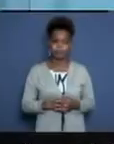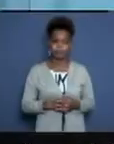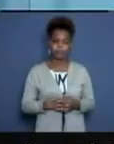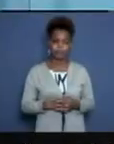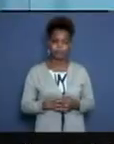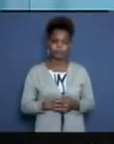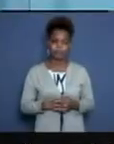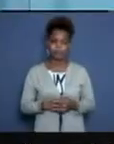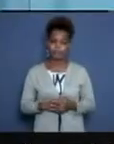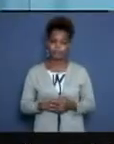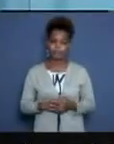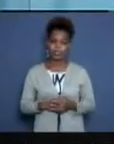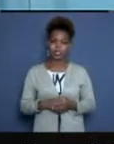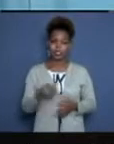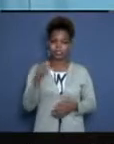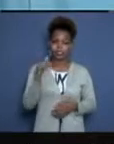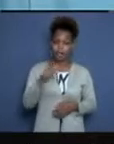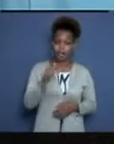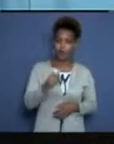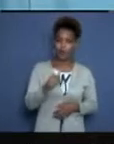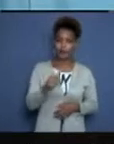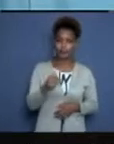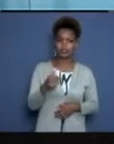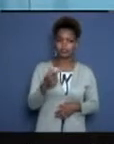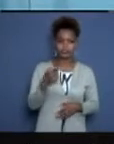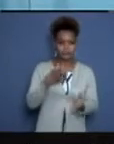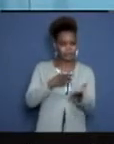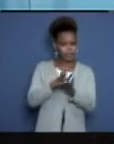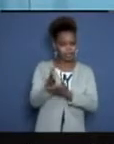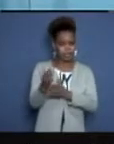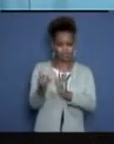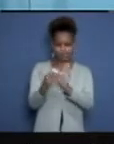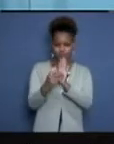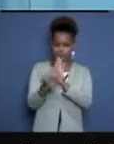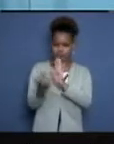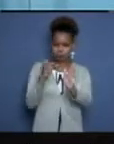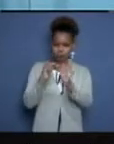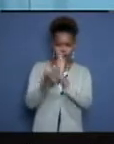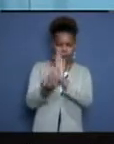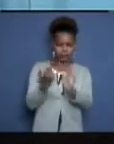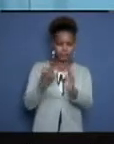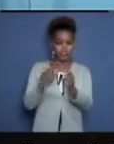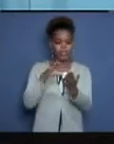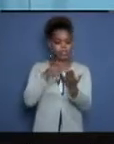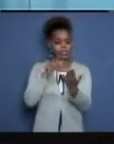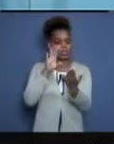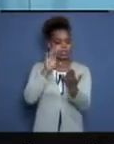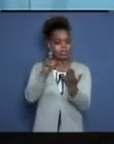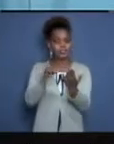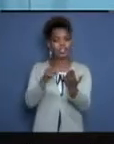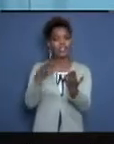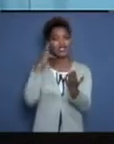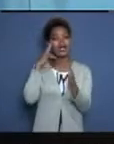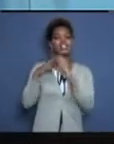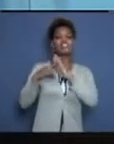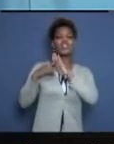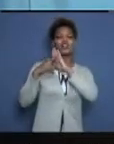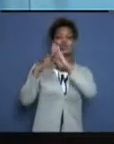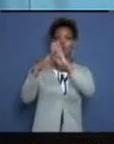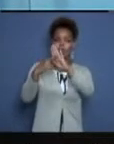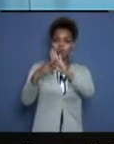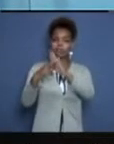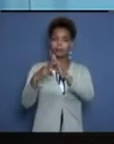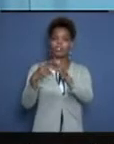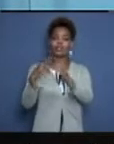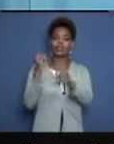Bueno, por acá siguen llegando comunicaciones a través de las redes sociales. Dice, reconocemos el trabajo que está haciendo el partido y el